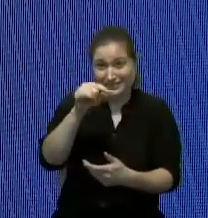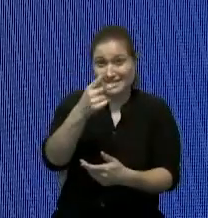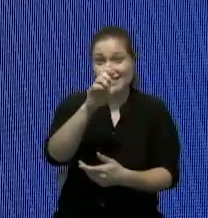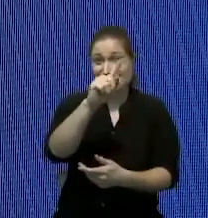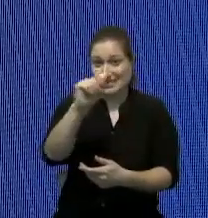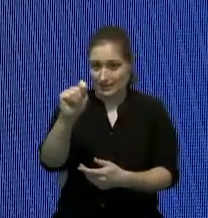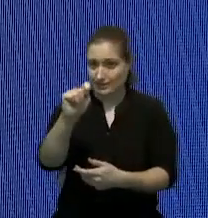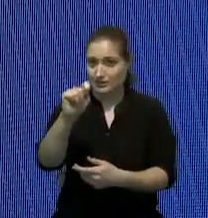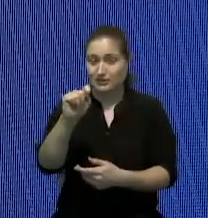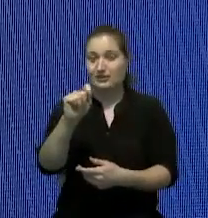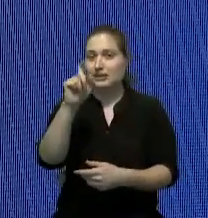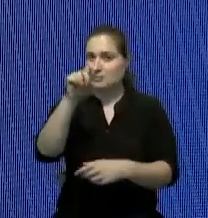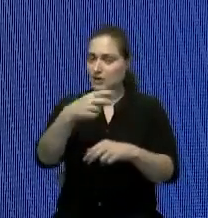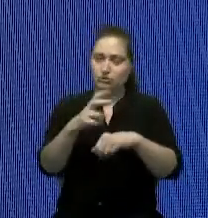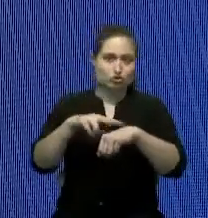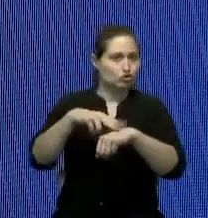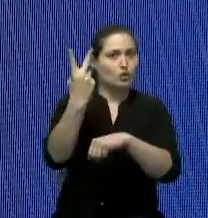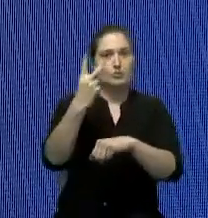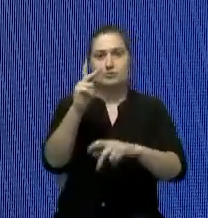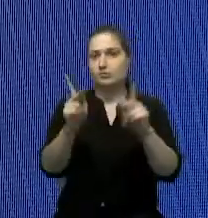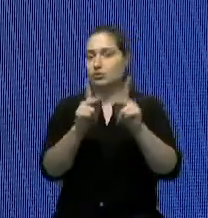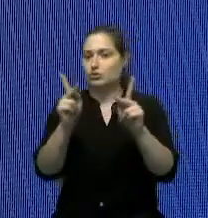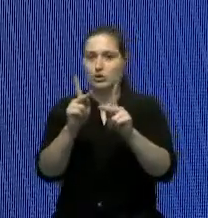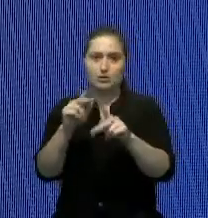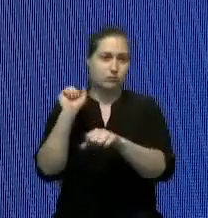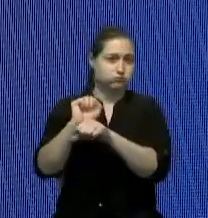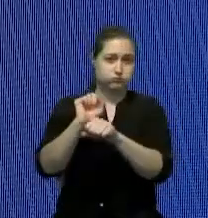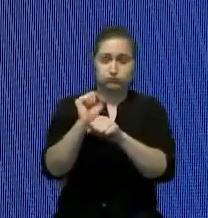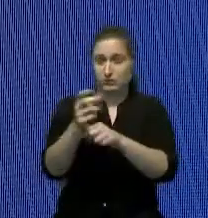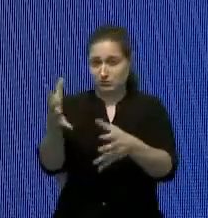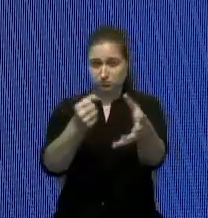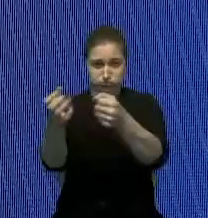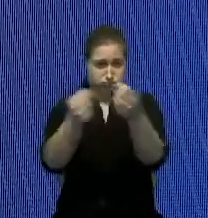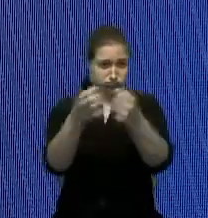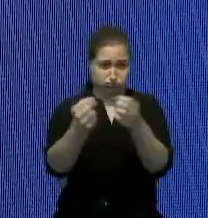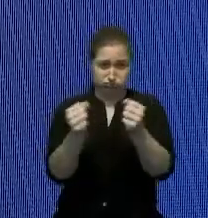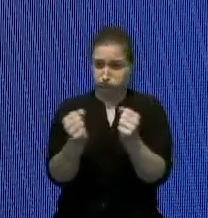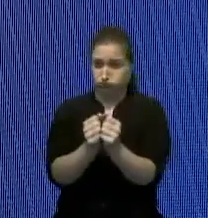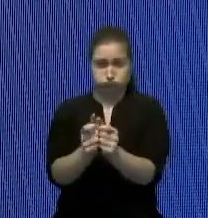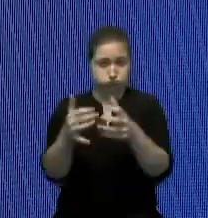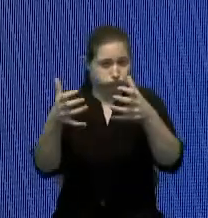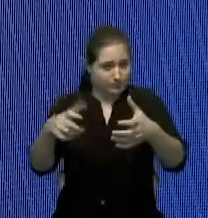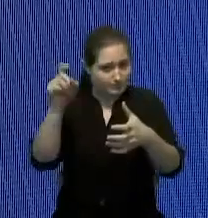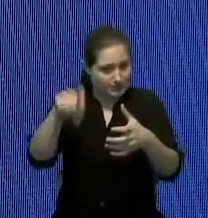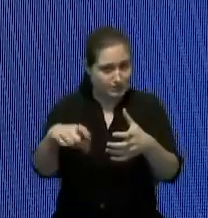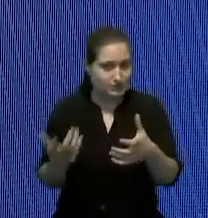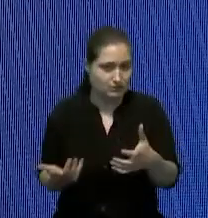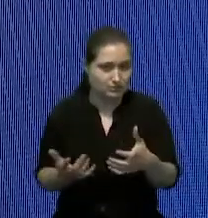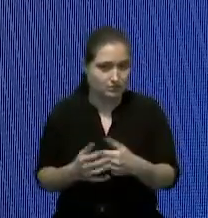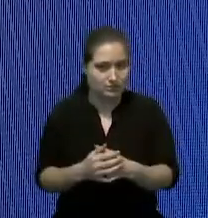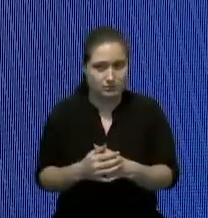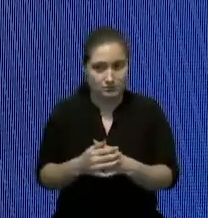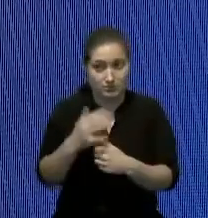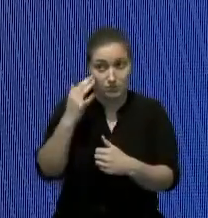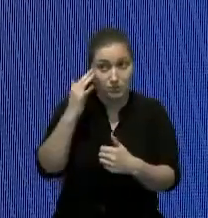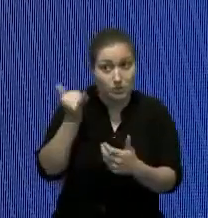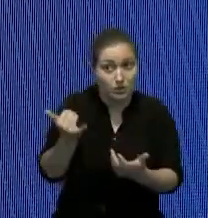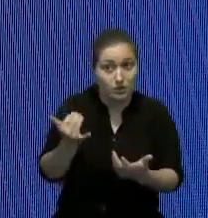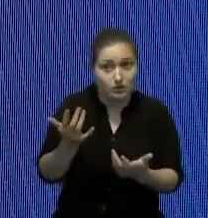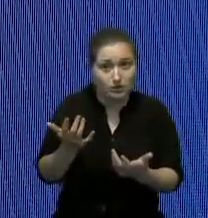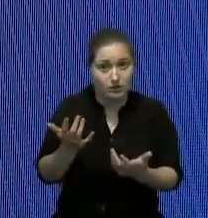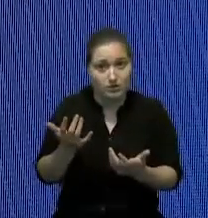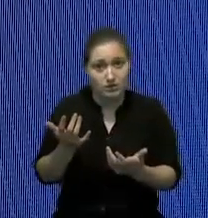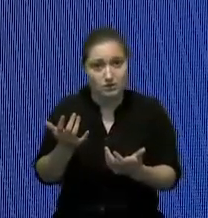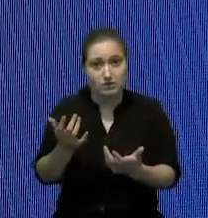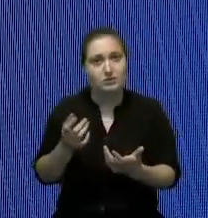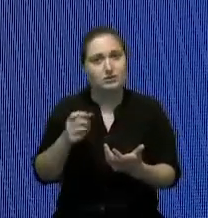cantidad de personas necesita duplicar la cantidad de personas y ahí está Paíno diciéndome que si tú sabes por qué porque él quiere duplicar la cantidad del